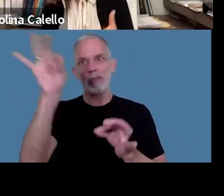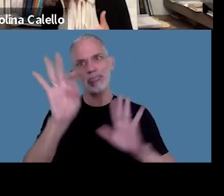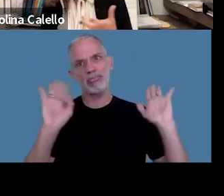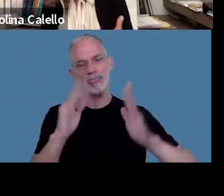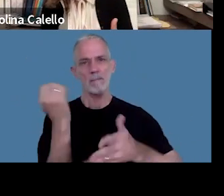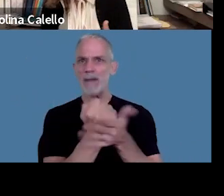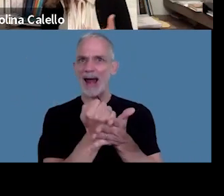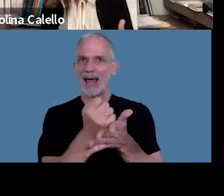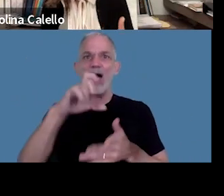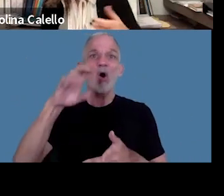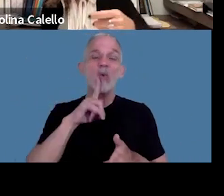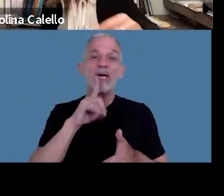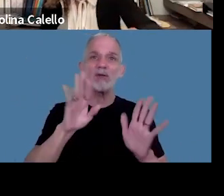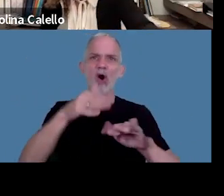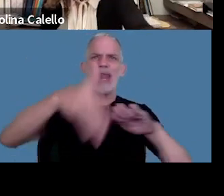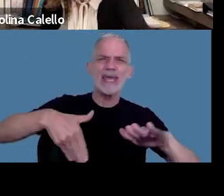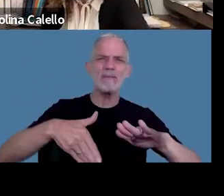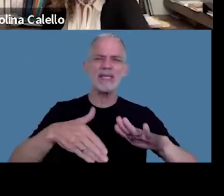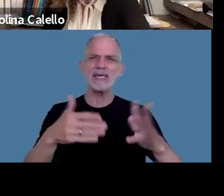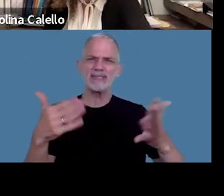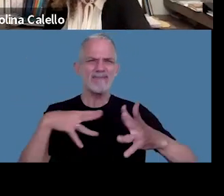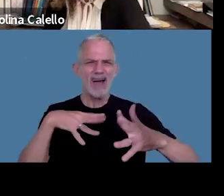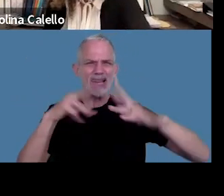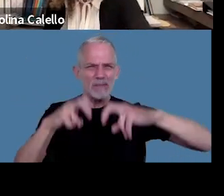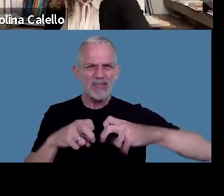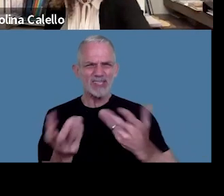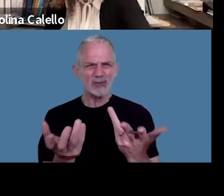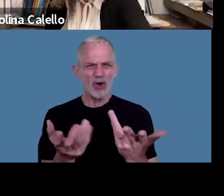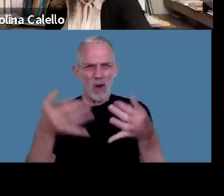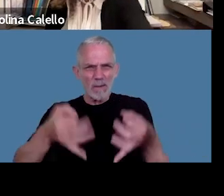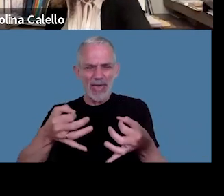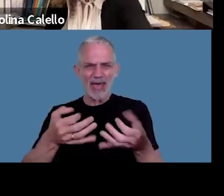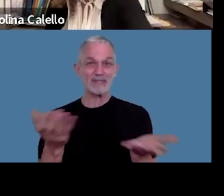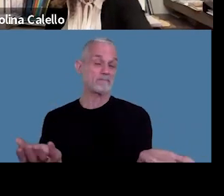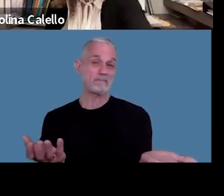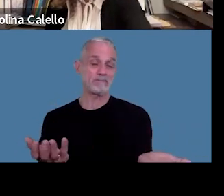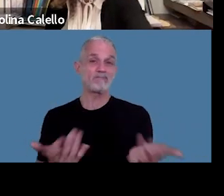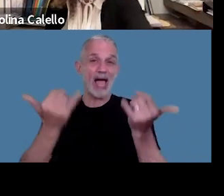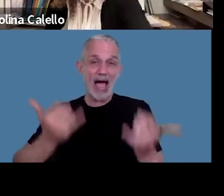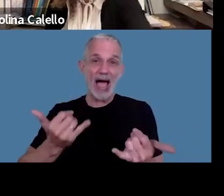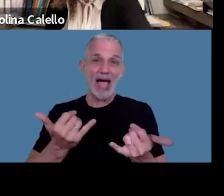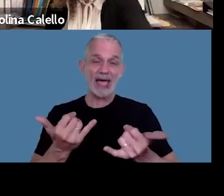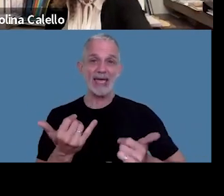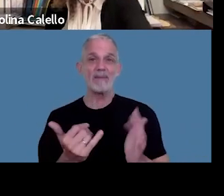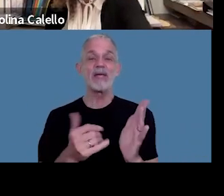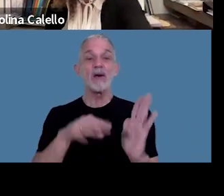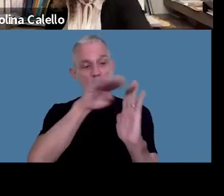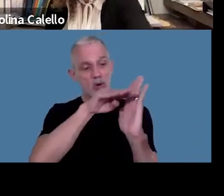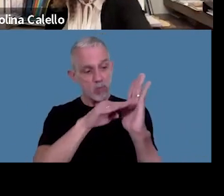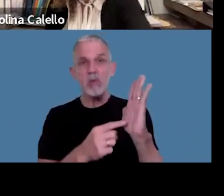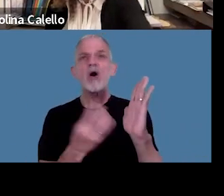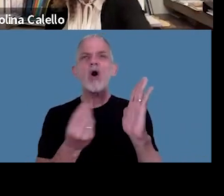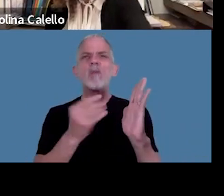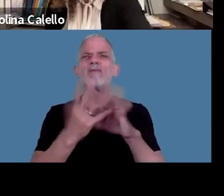se se limita en fin cuando en definitiva también está previsto el